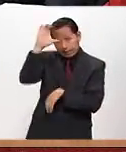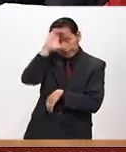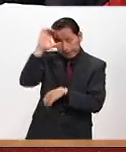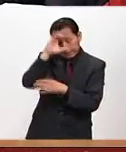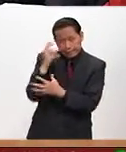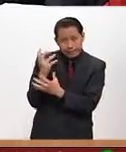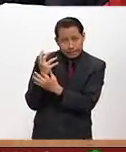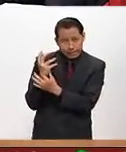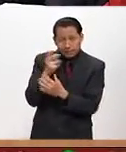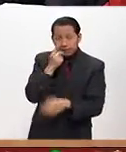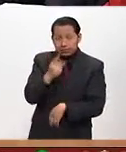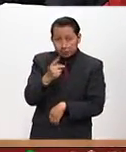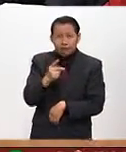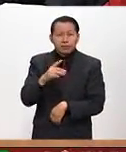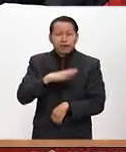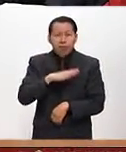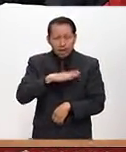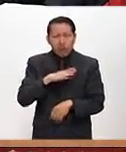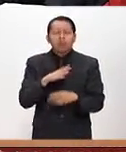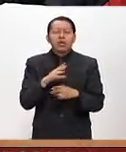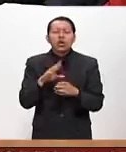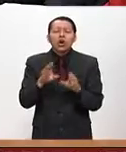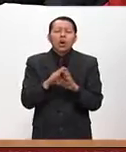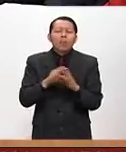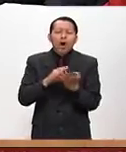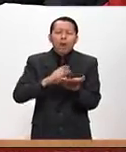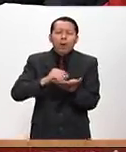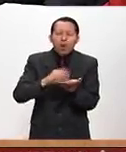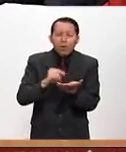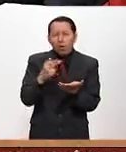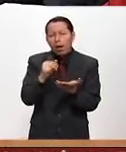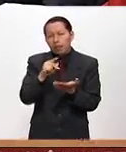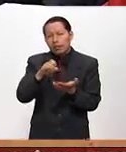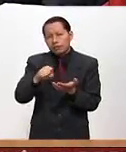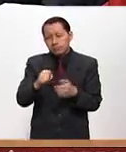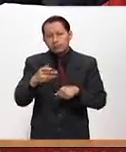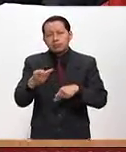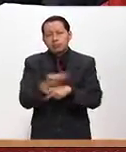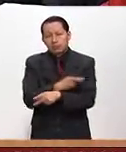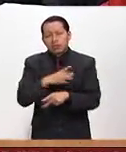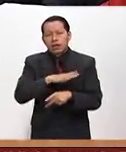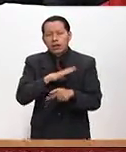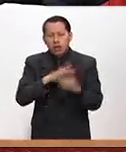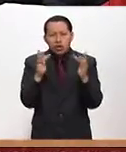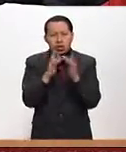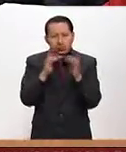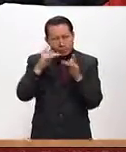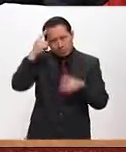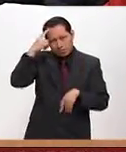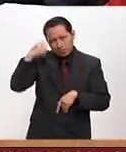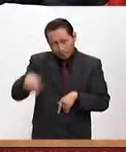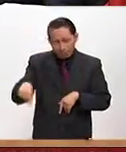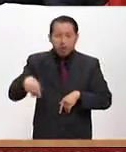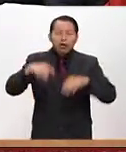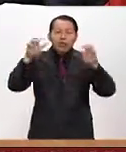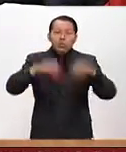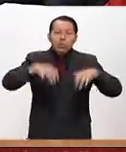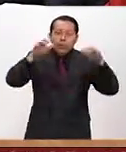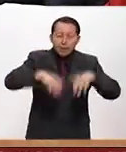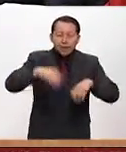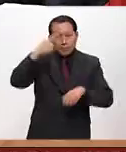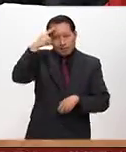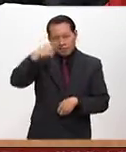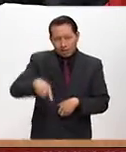polvo de las hadas. Que de ahí es donde se da la conexión para que llueva, para que finalmente